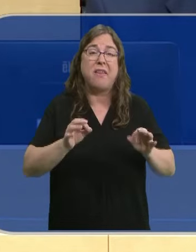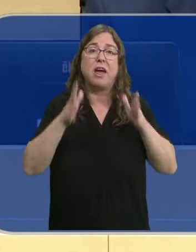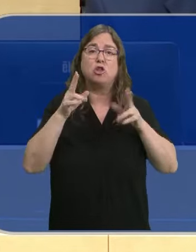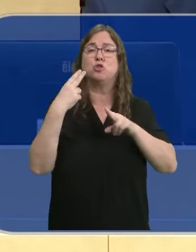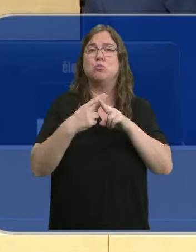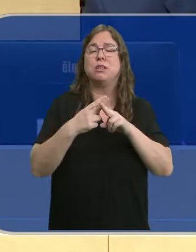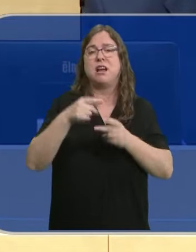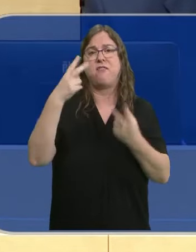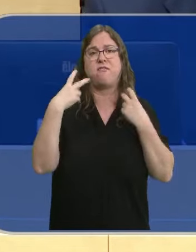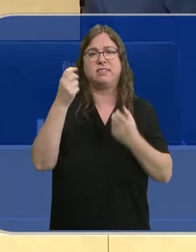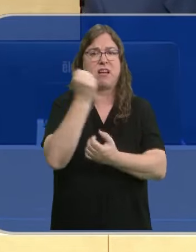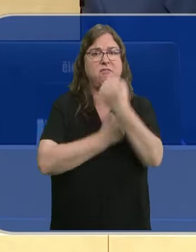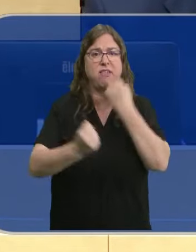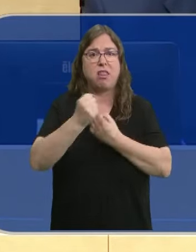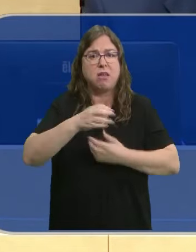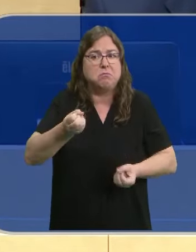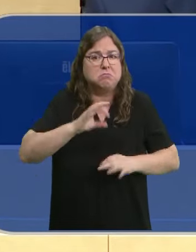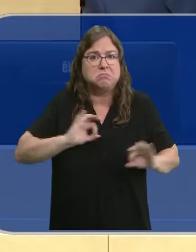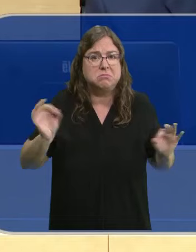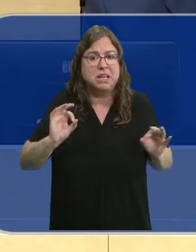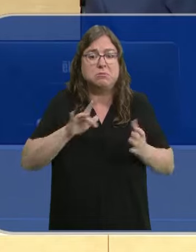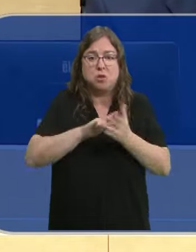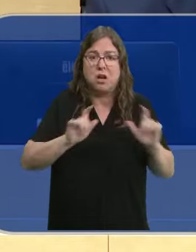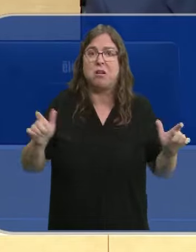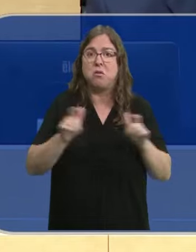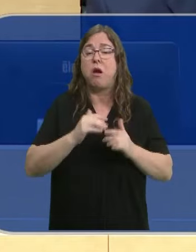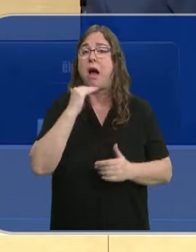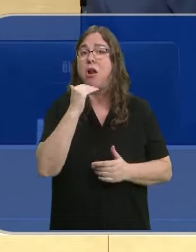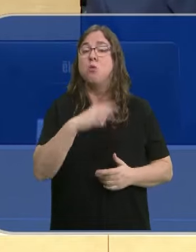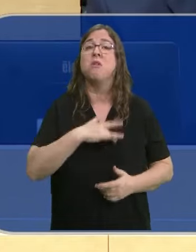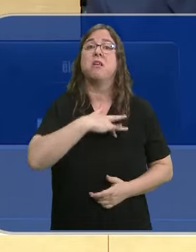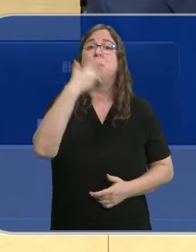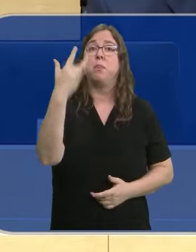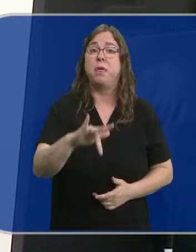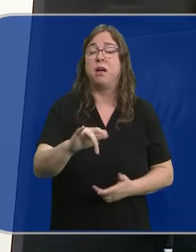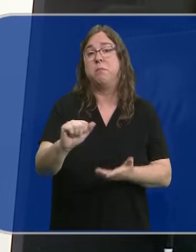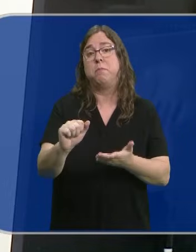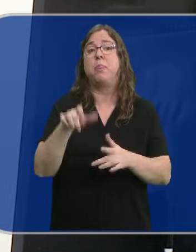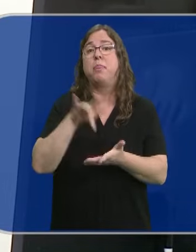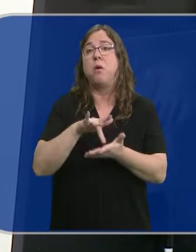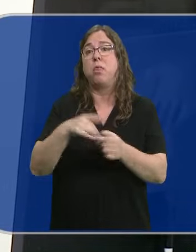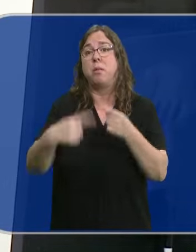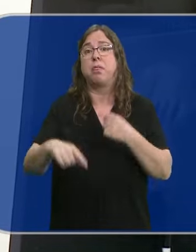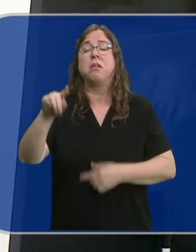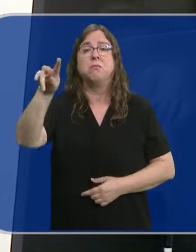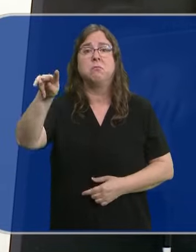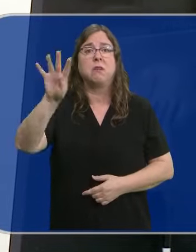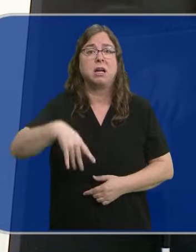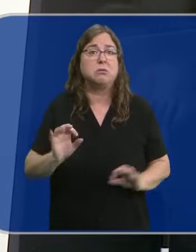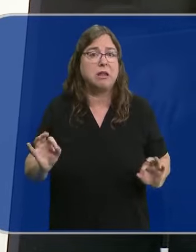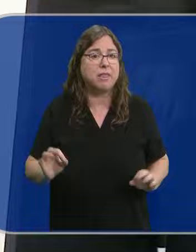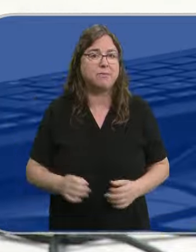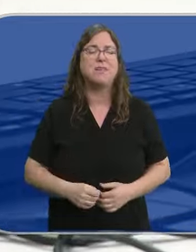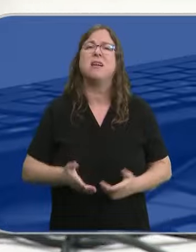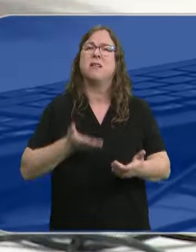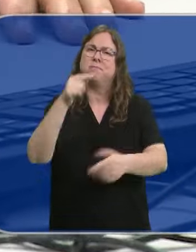de Política Fiscal y Financiera para hacer una reunión sobre la posible condonación de la deuda catalana. Les exigen también incrementar la oferta